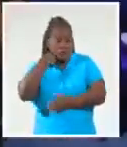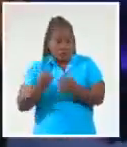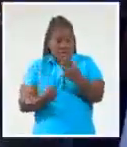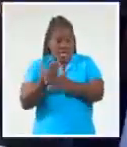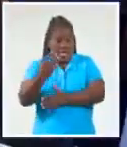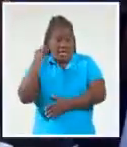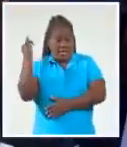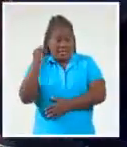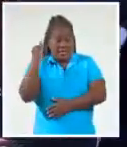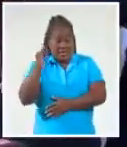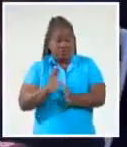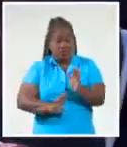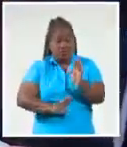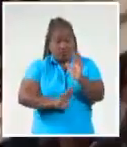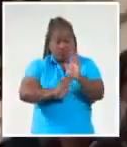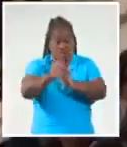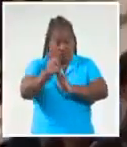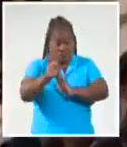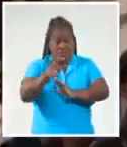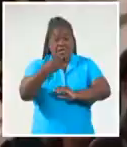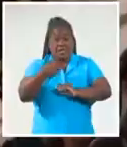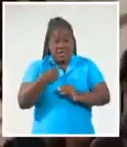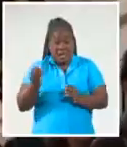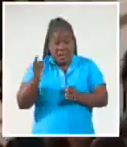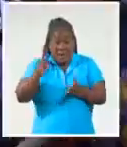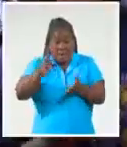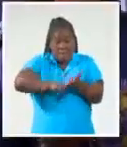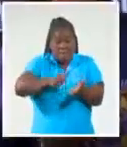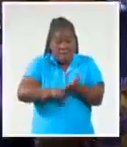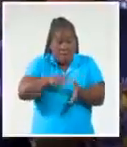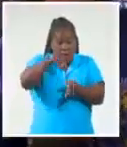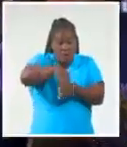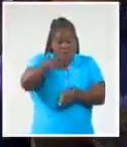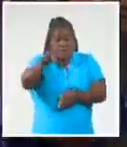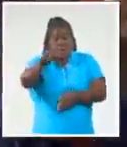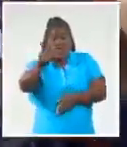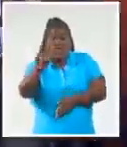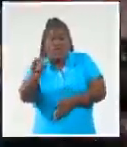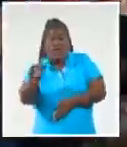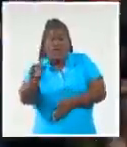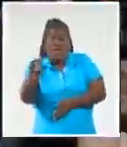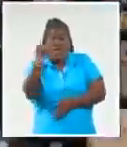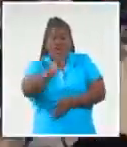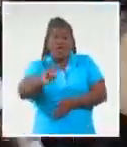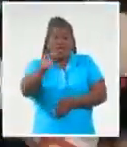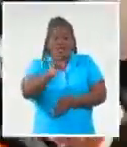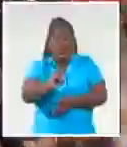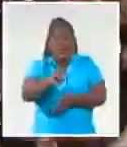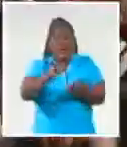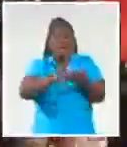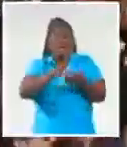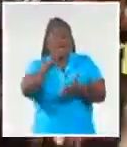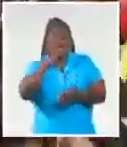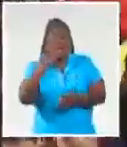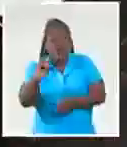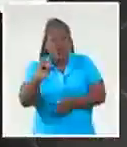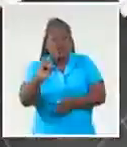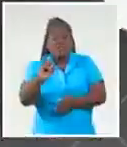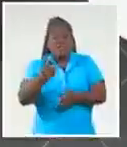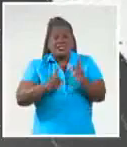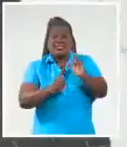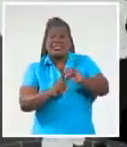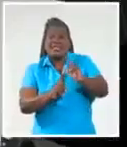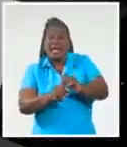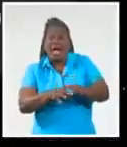Internacional Progresista reúne a más de 120 organizaciones, partidos, sindicatos, movimientos sociales